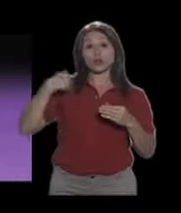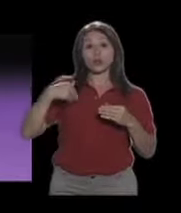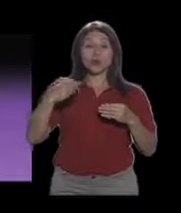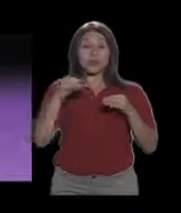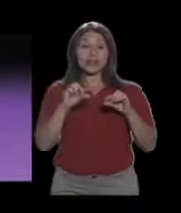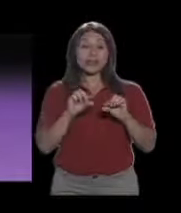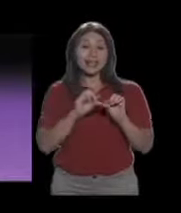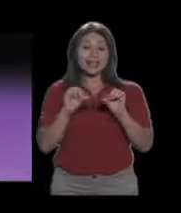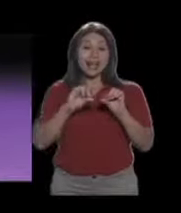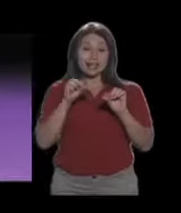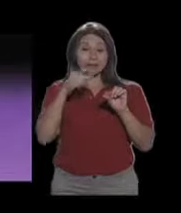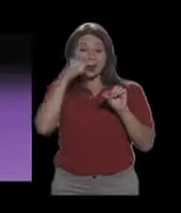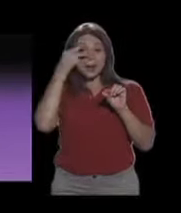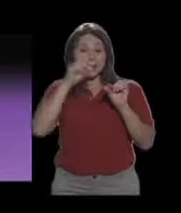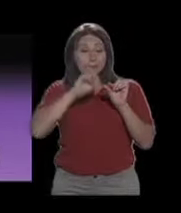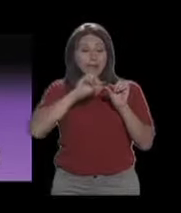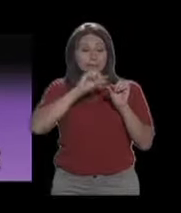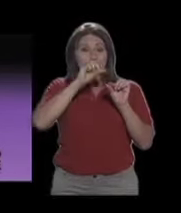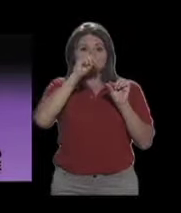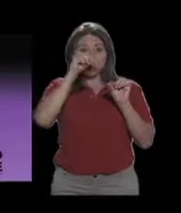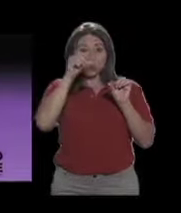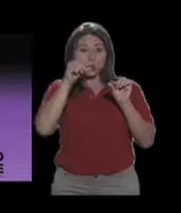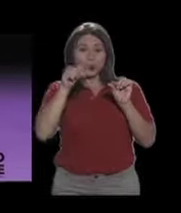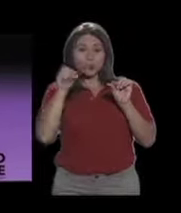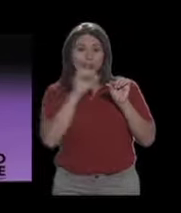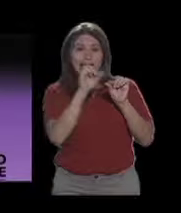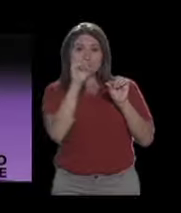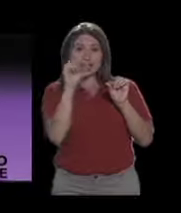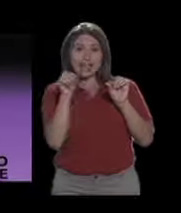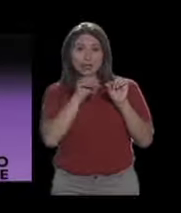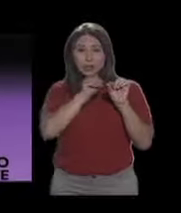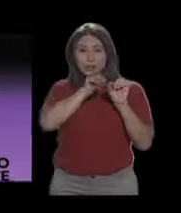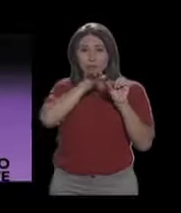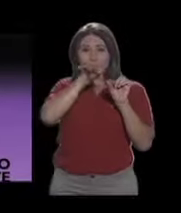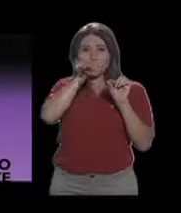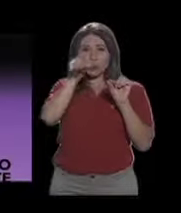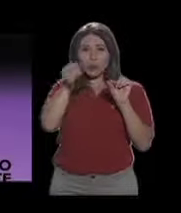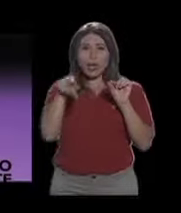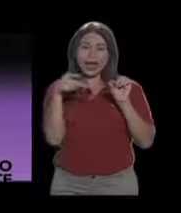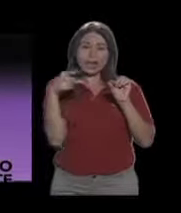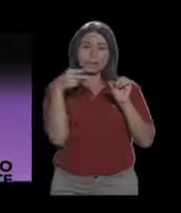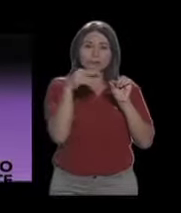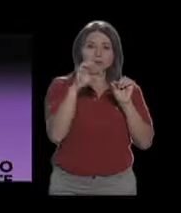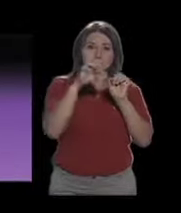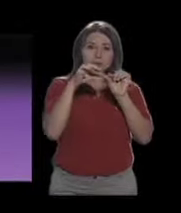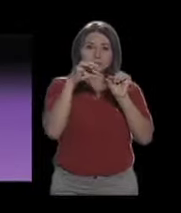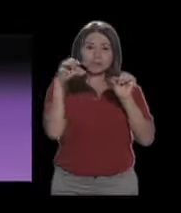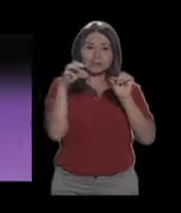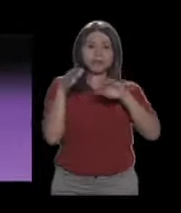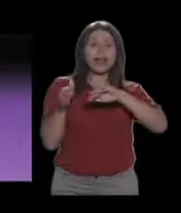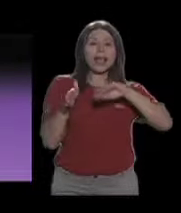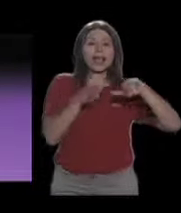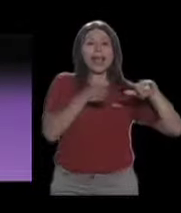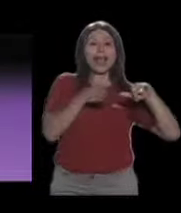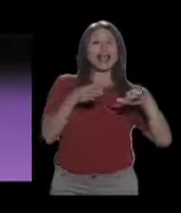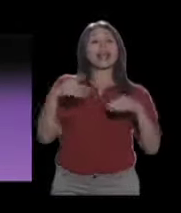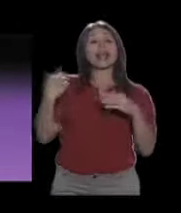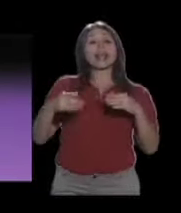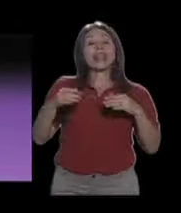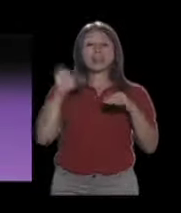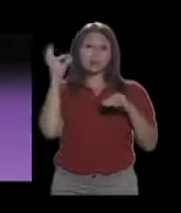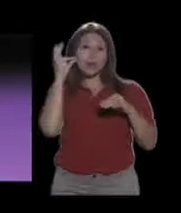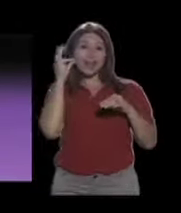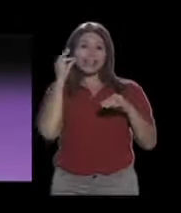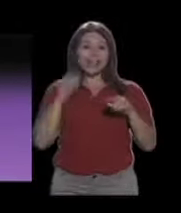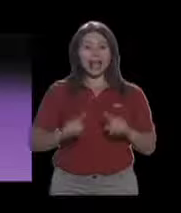corte en los conductos diferentes, lo cual corta el trayecto del semen hasta el pene. La esterilización tubárica es un proceso médico